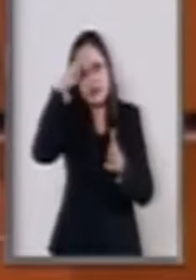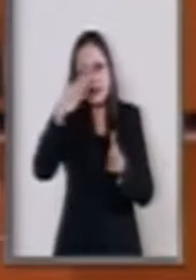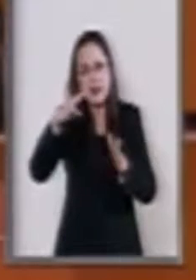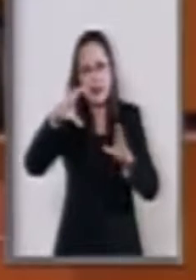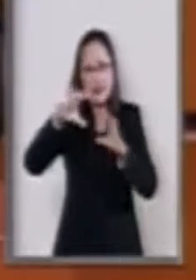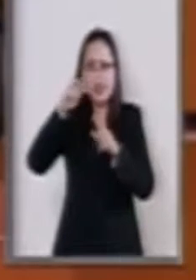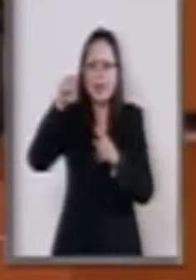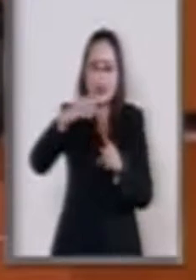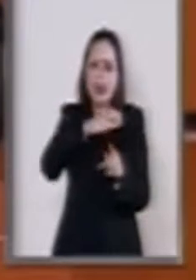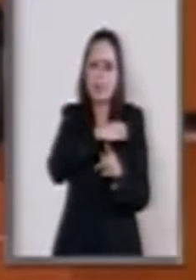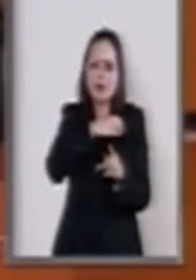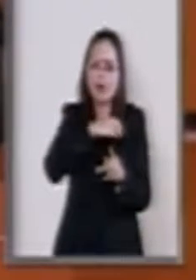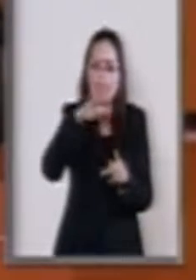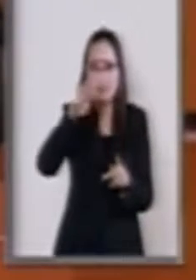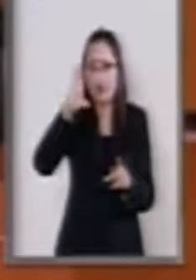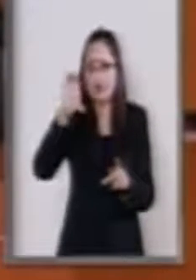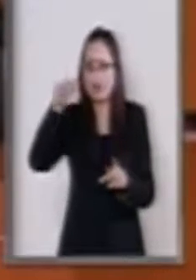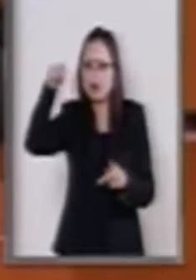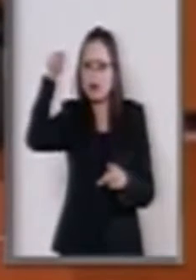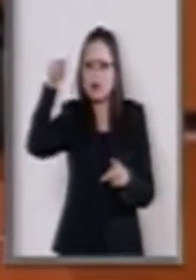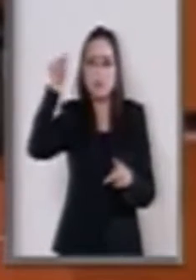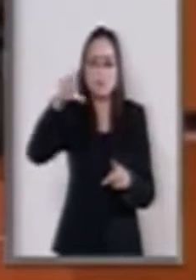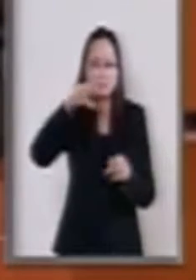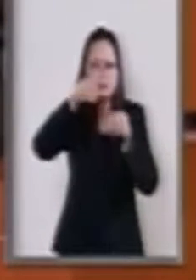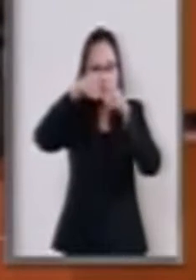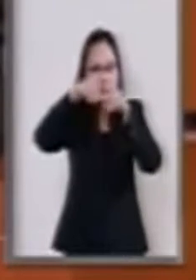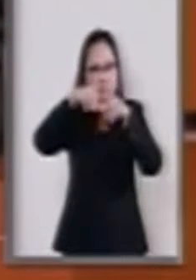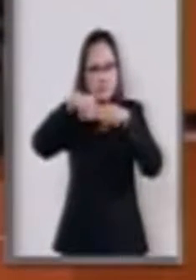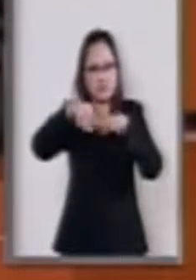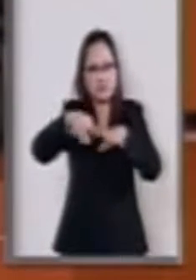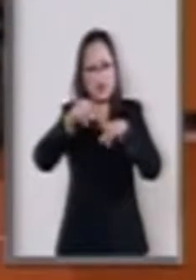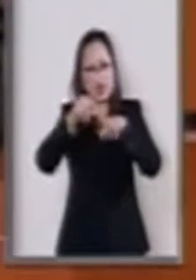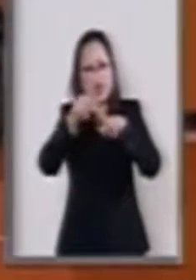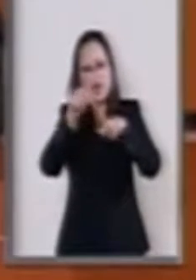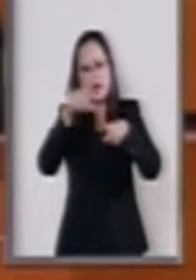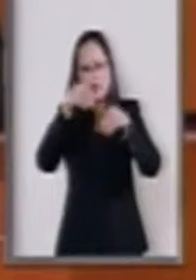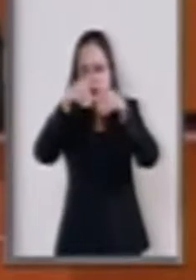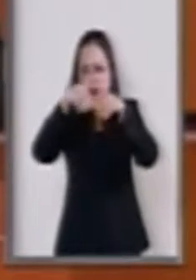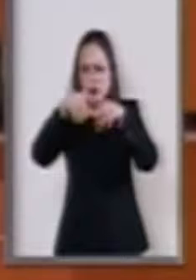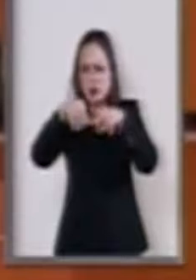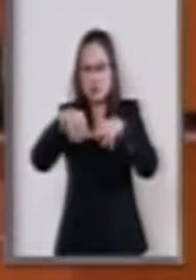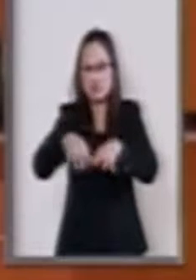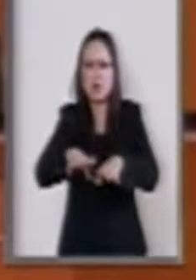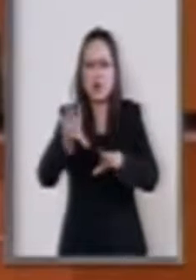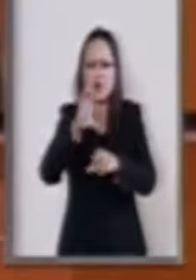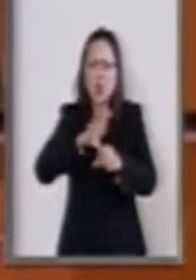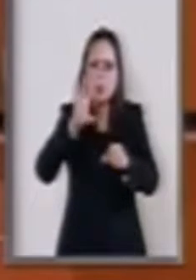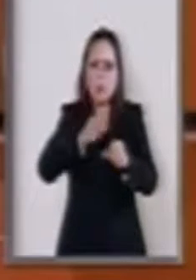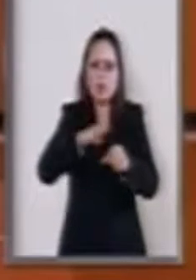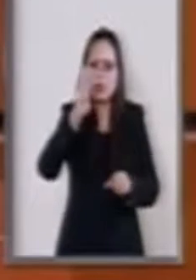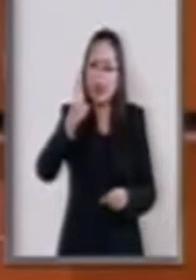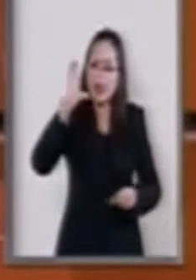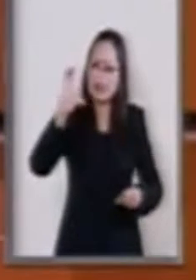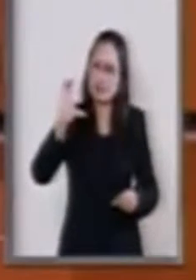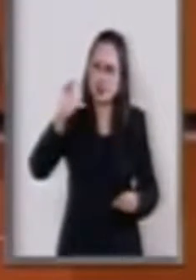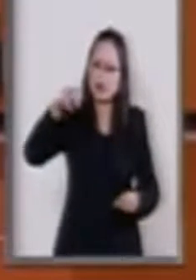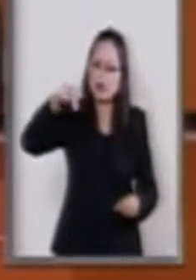y gradualmente se fueron extendiendo a la totalidad de la geografía bajacaliforniana.